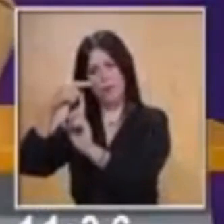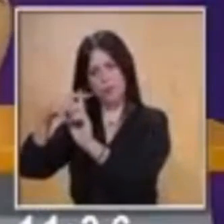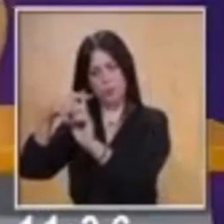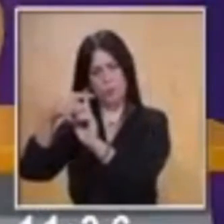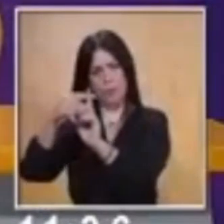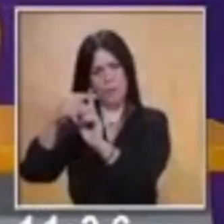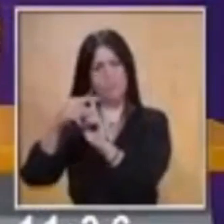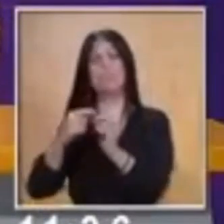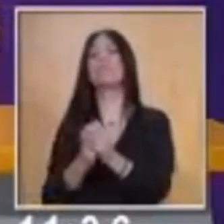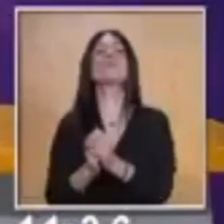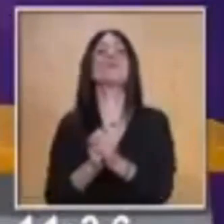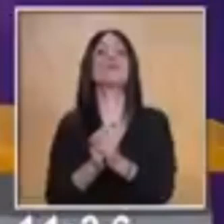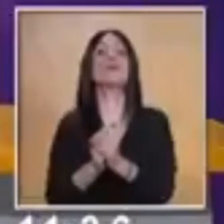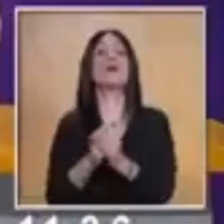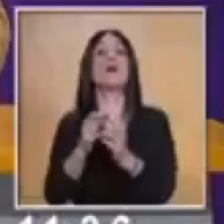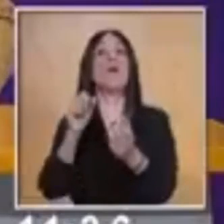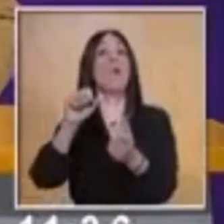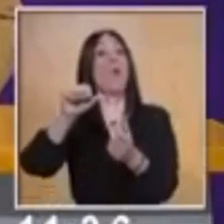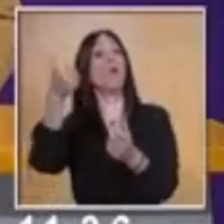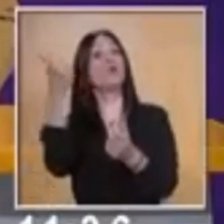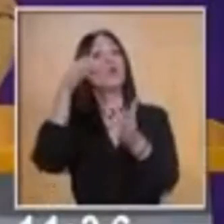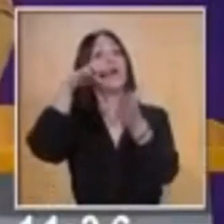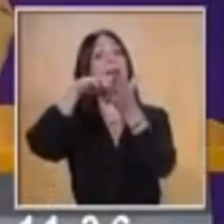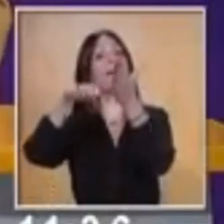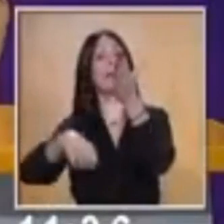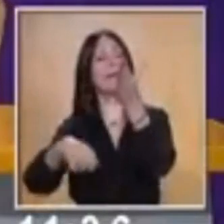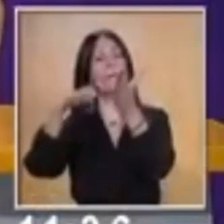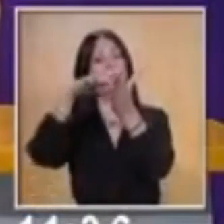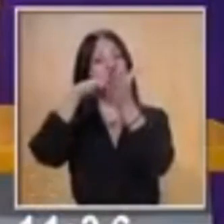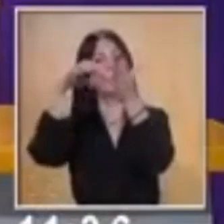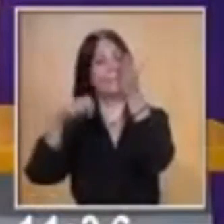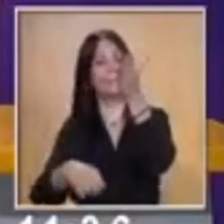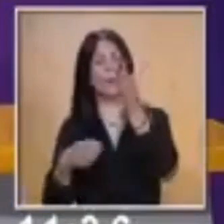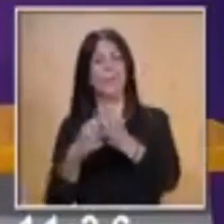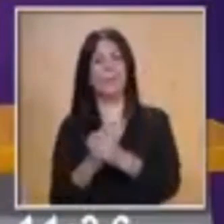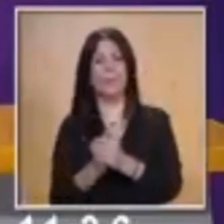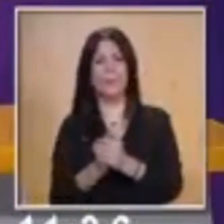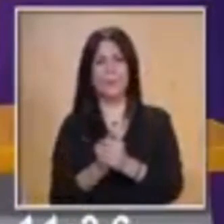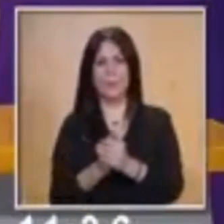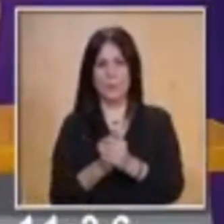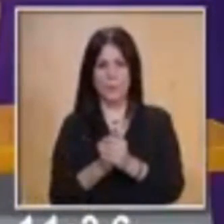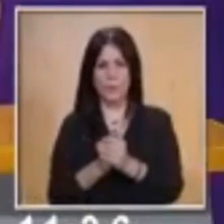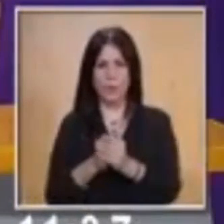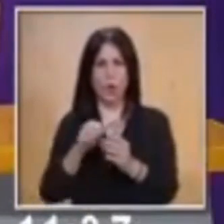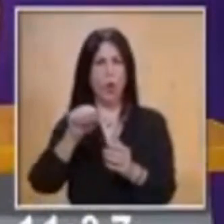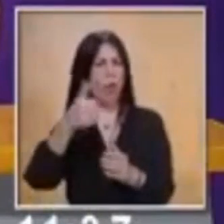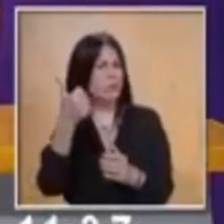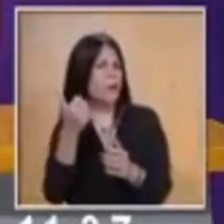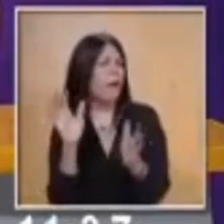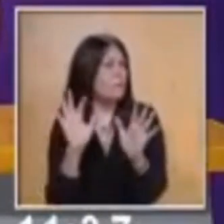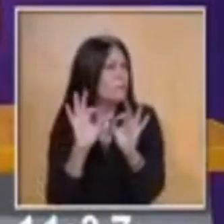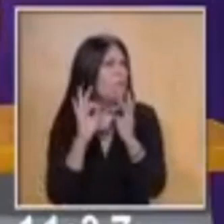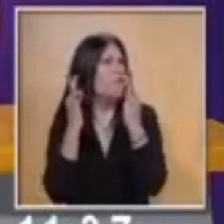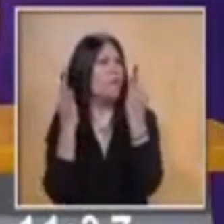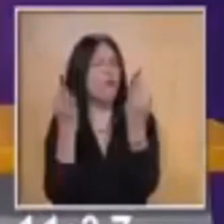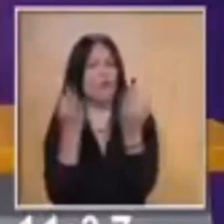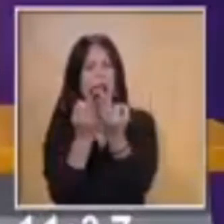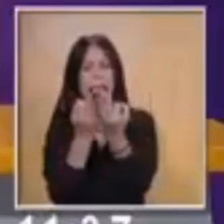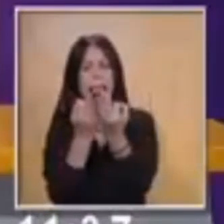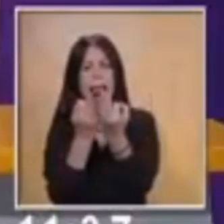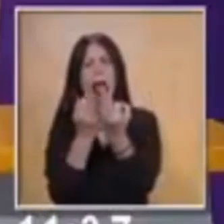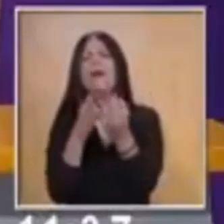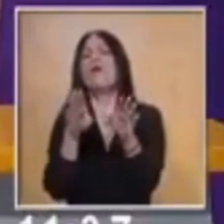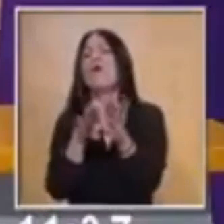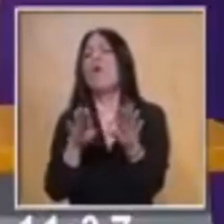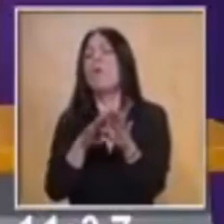en pantalla otro ejemplo donde vamos a describir qué otra forma podemos usar para llegar al